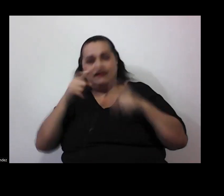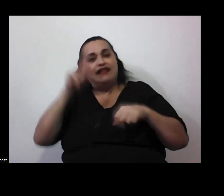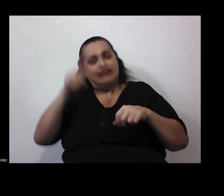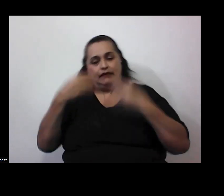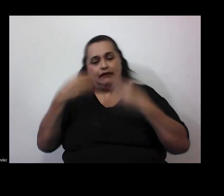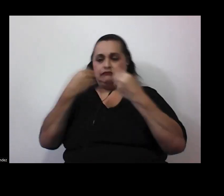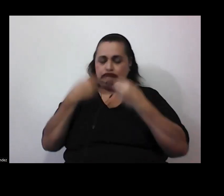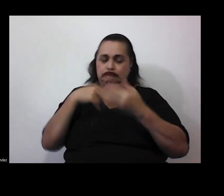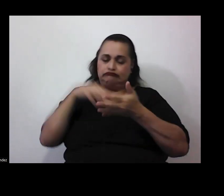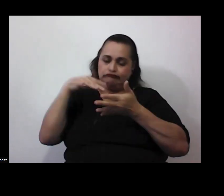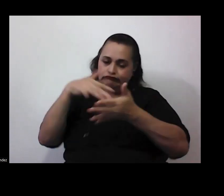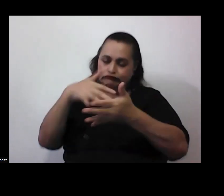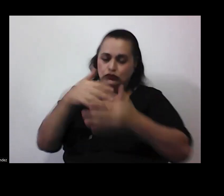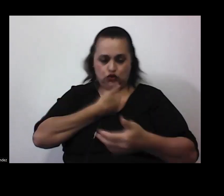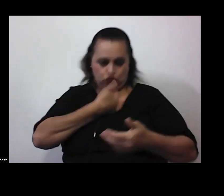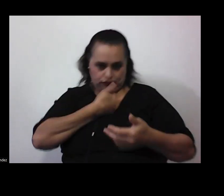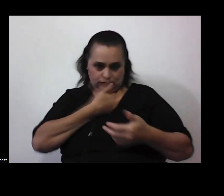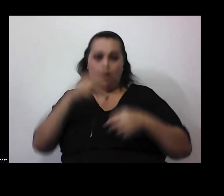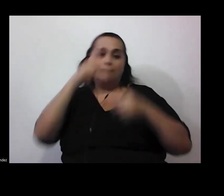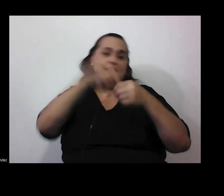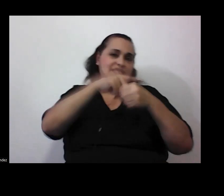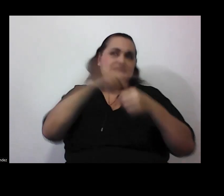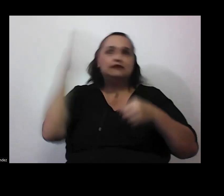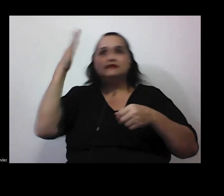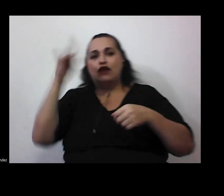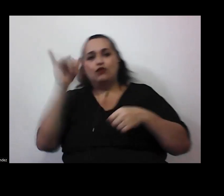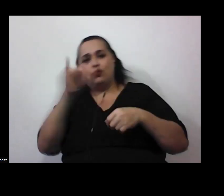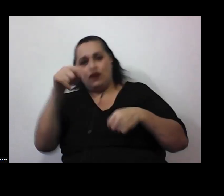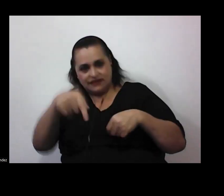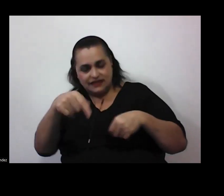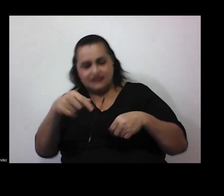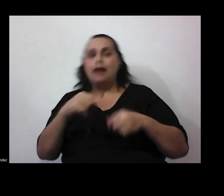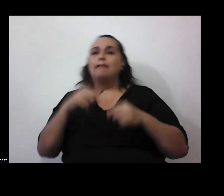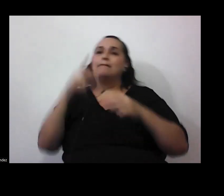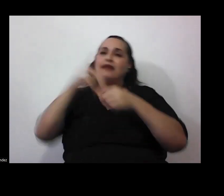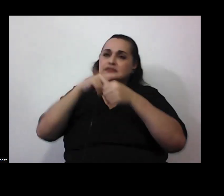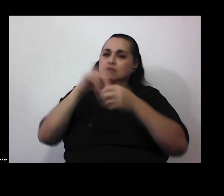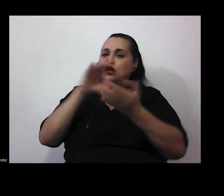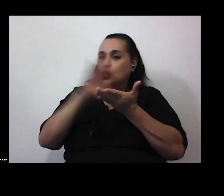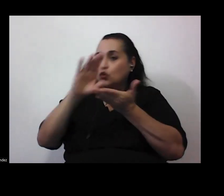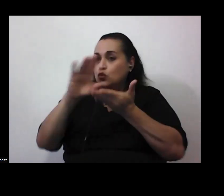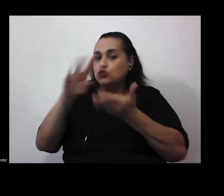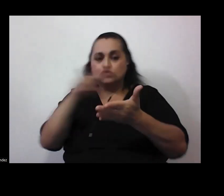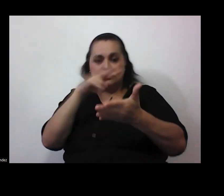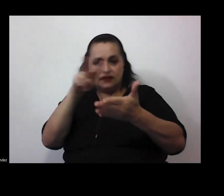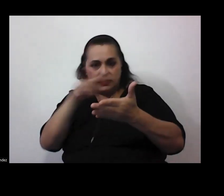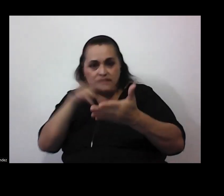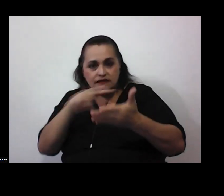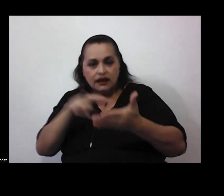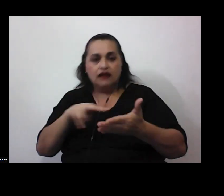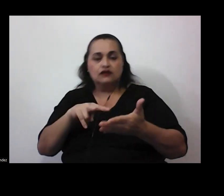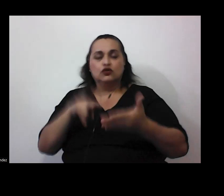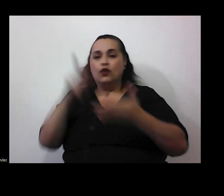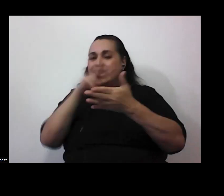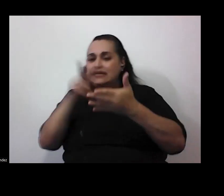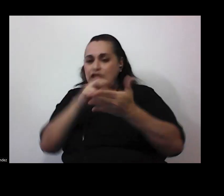mismos ¿cómo? participando de charlas como estas participando de cursos leyendo por supuesto leyendo la